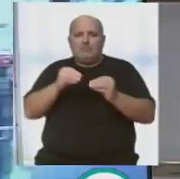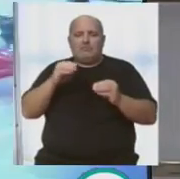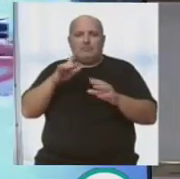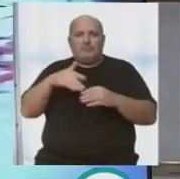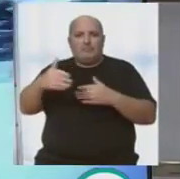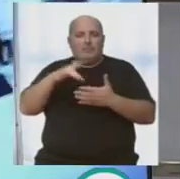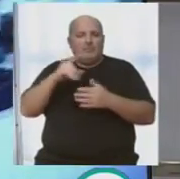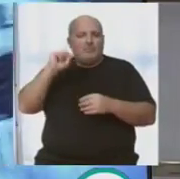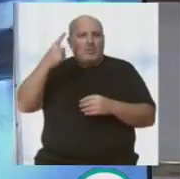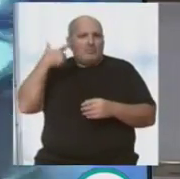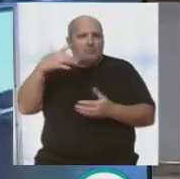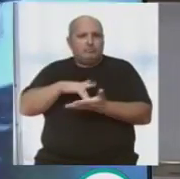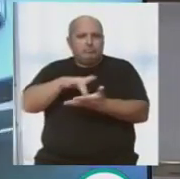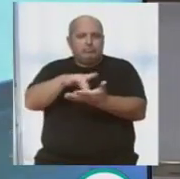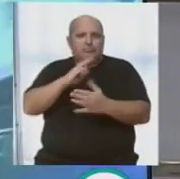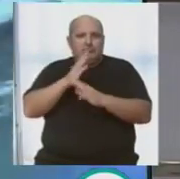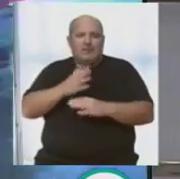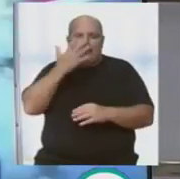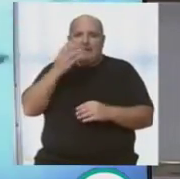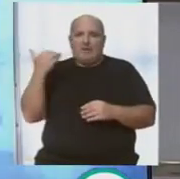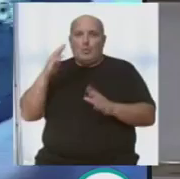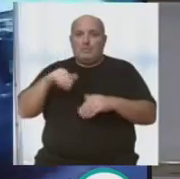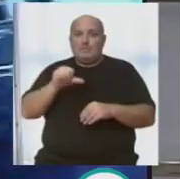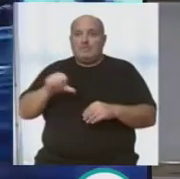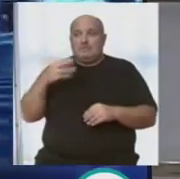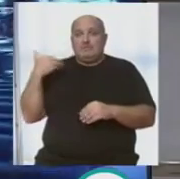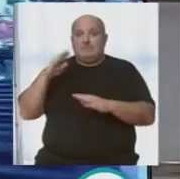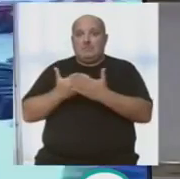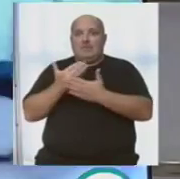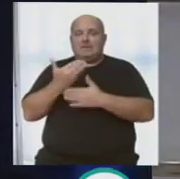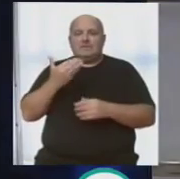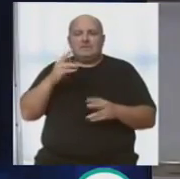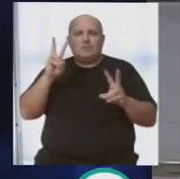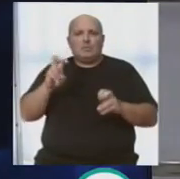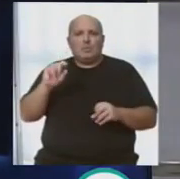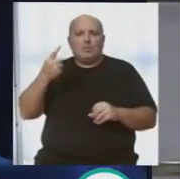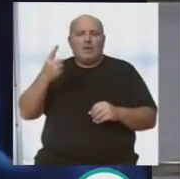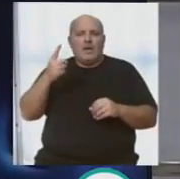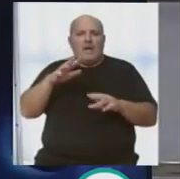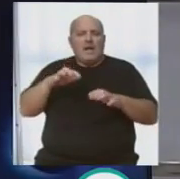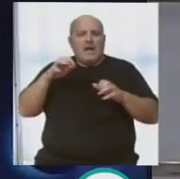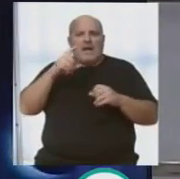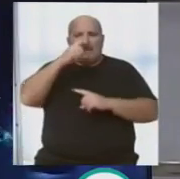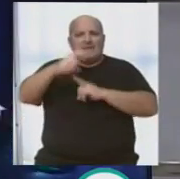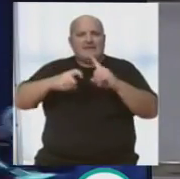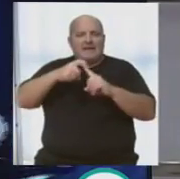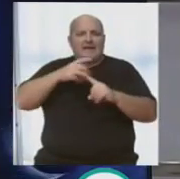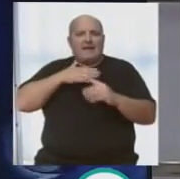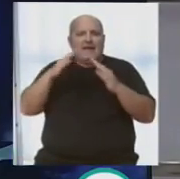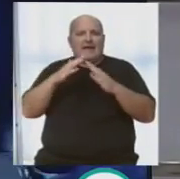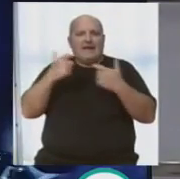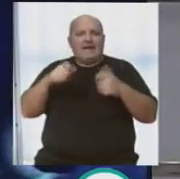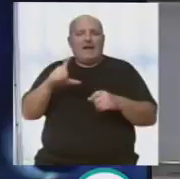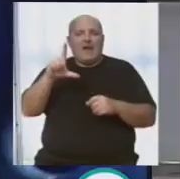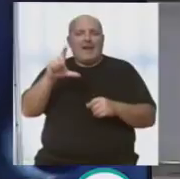acontecimientos más destacados en la agenda de carnaval de los últimos días, entre ellos el acto de aniversario de la Casa